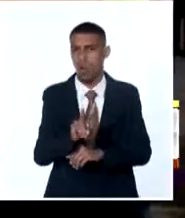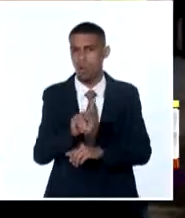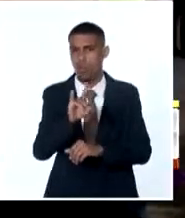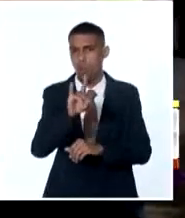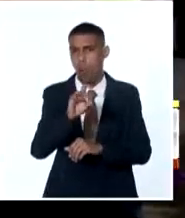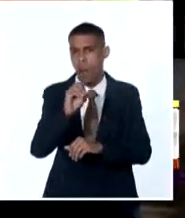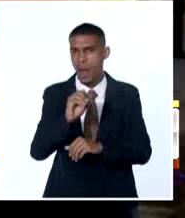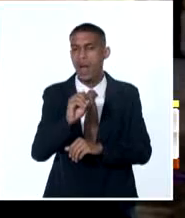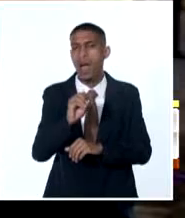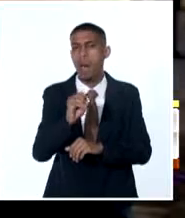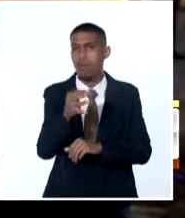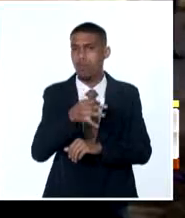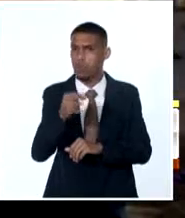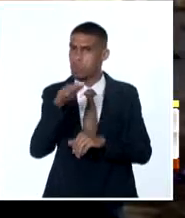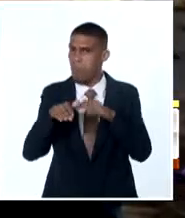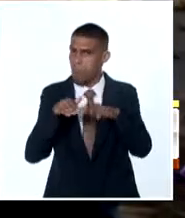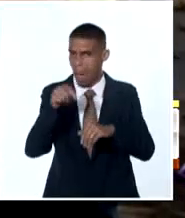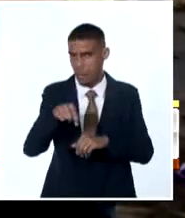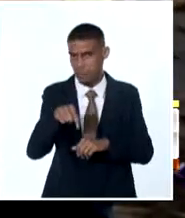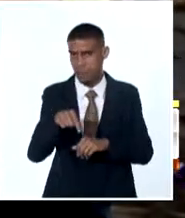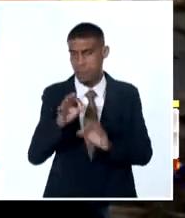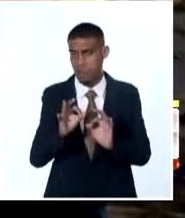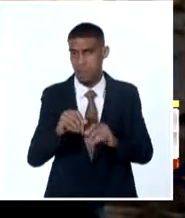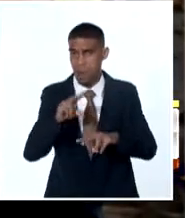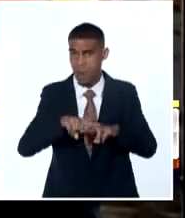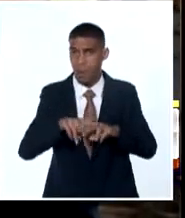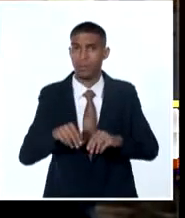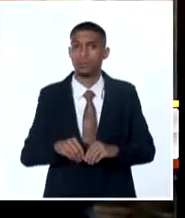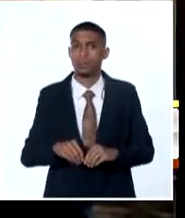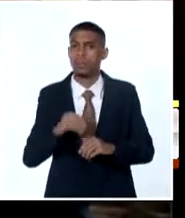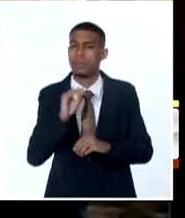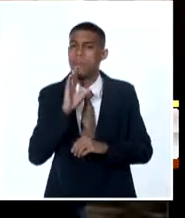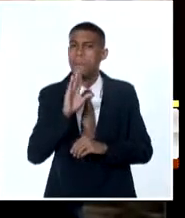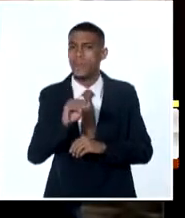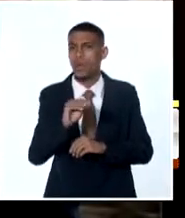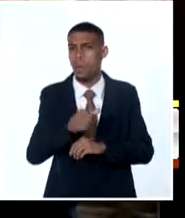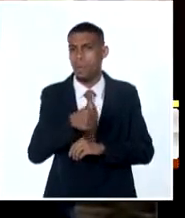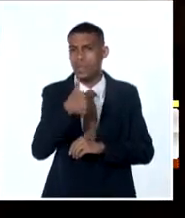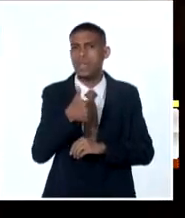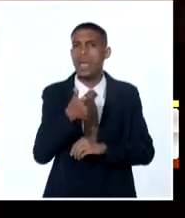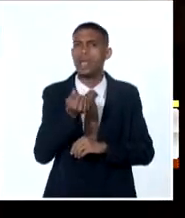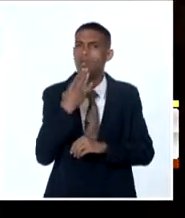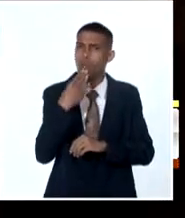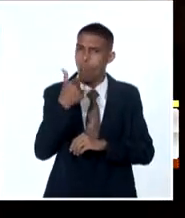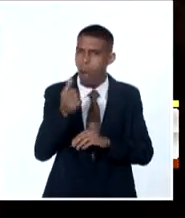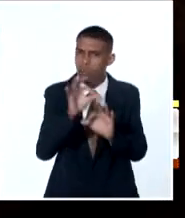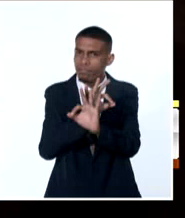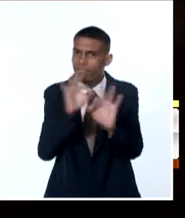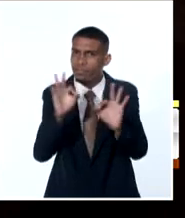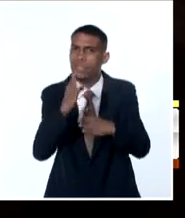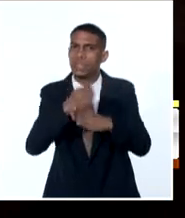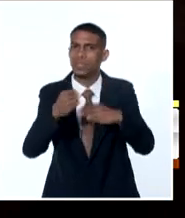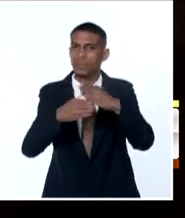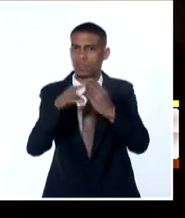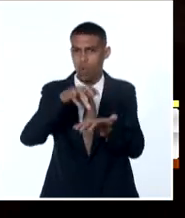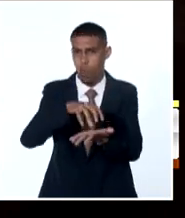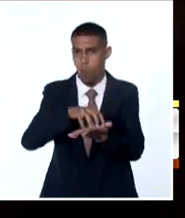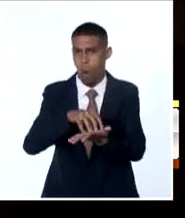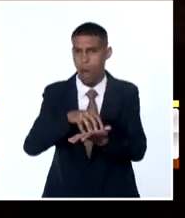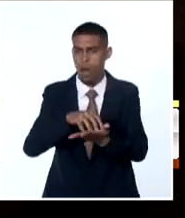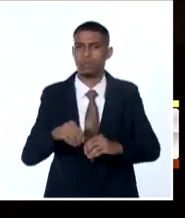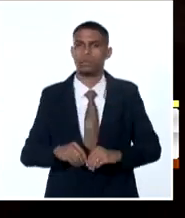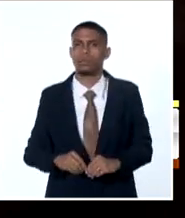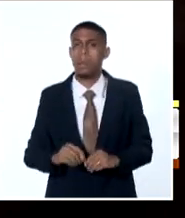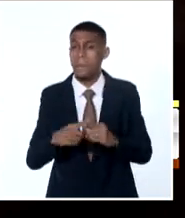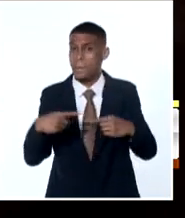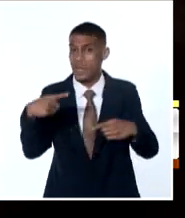municipio Playa, aquí en la capital cubana, el mandatario destacó la calidad del acabado de la obra. En ese sentido, los principales aportes fueron la